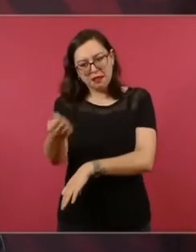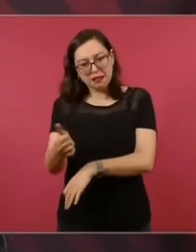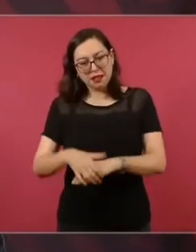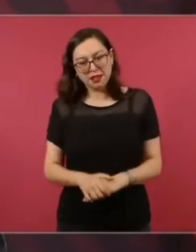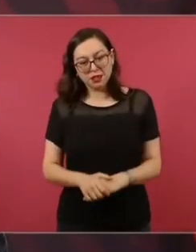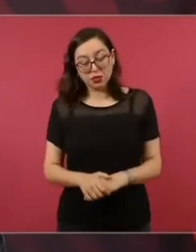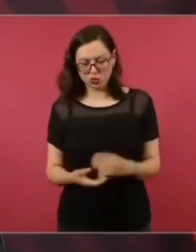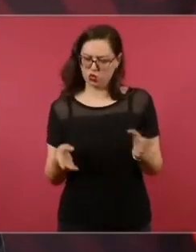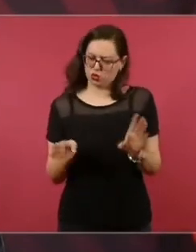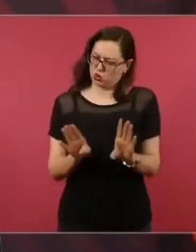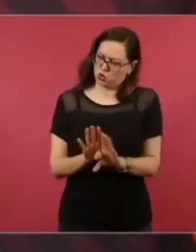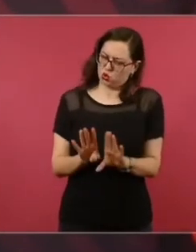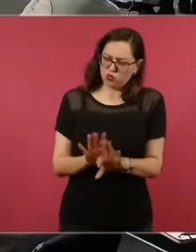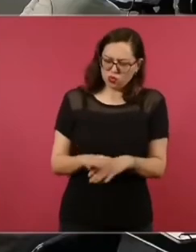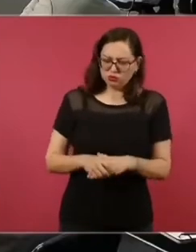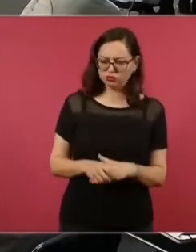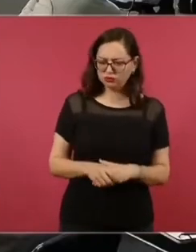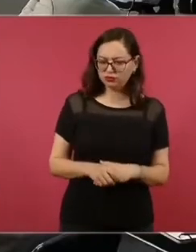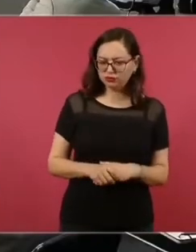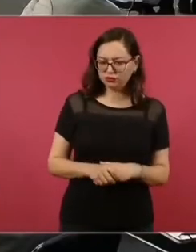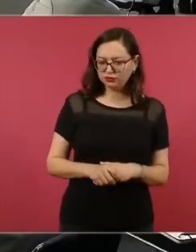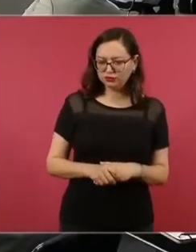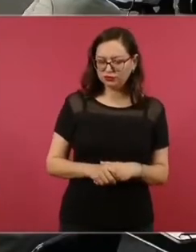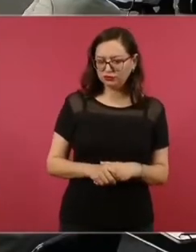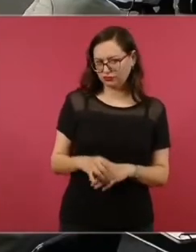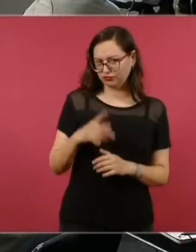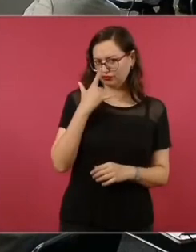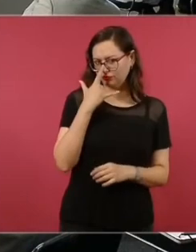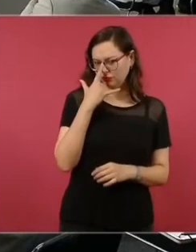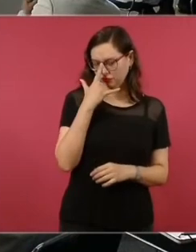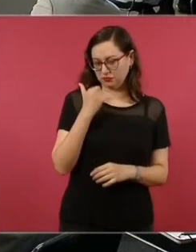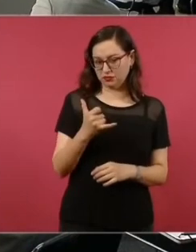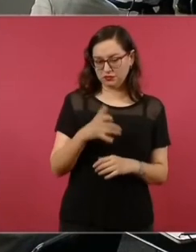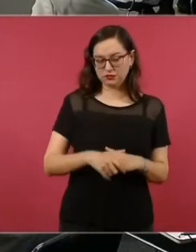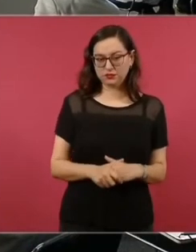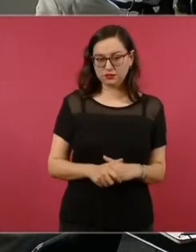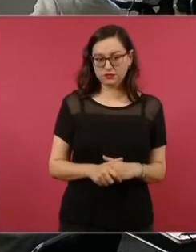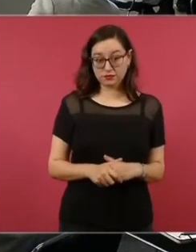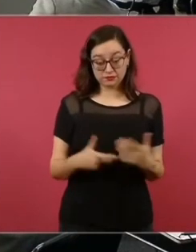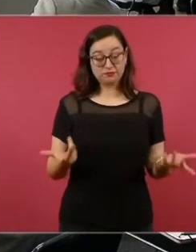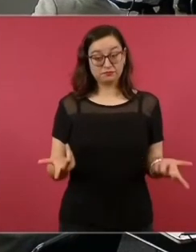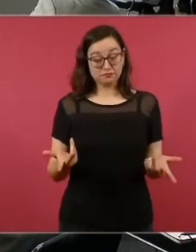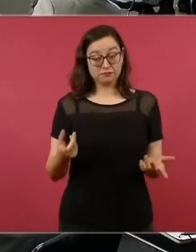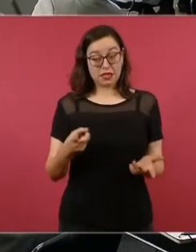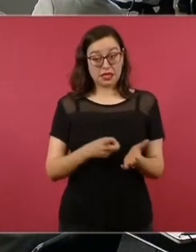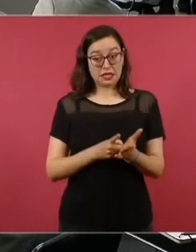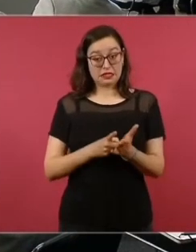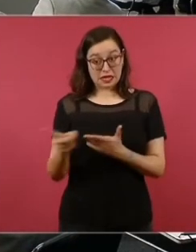Todos tenemos el derecho, la obligación a informar,